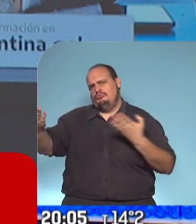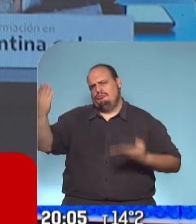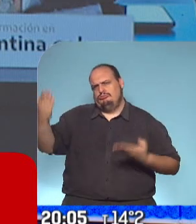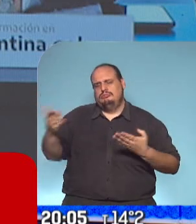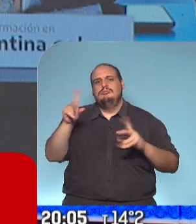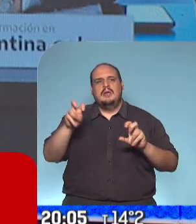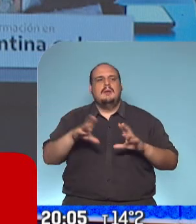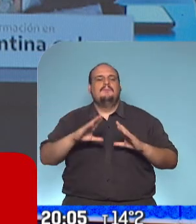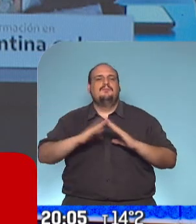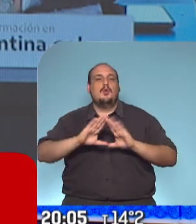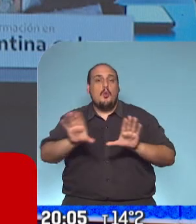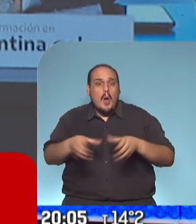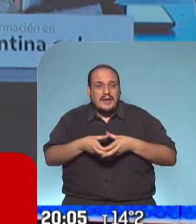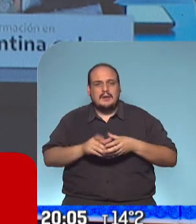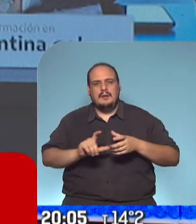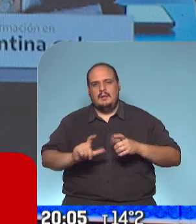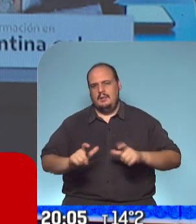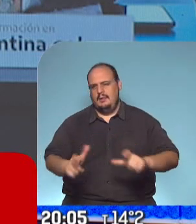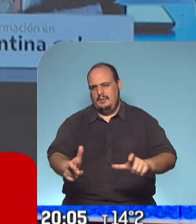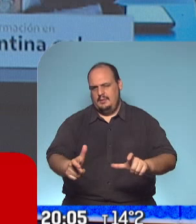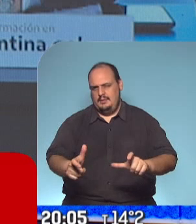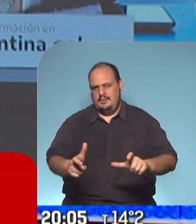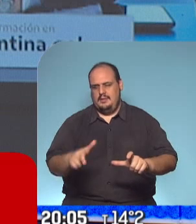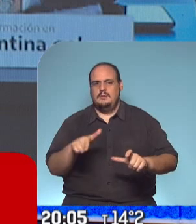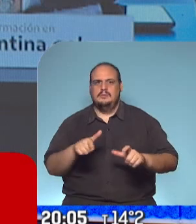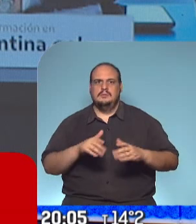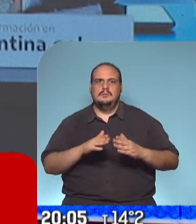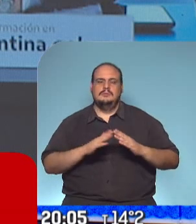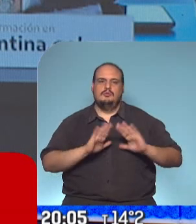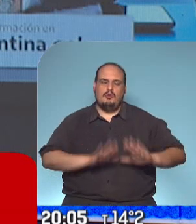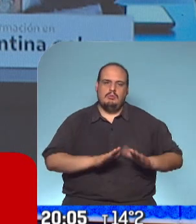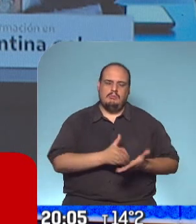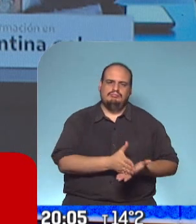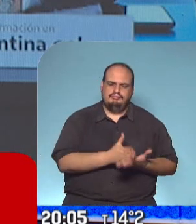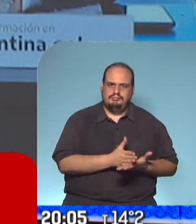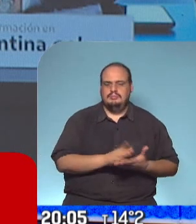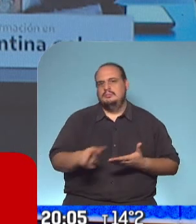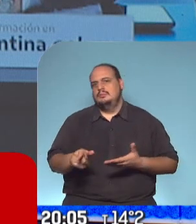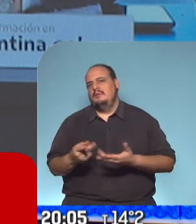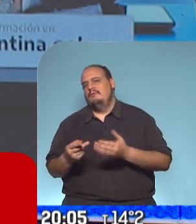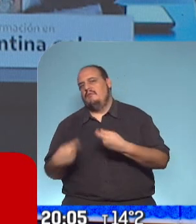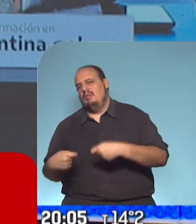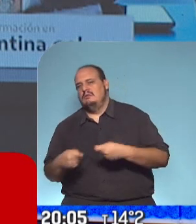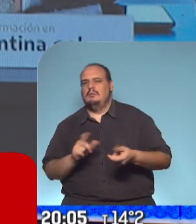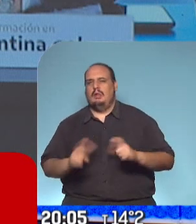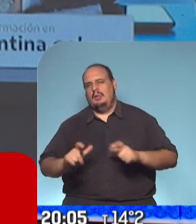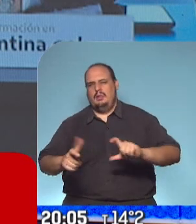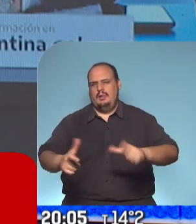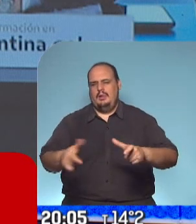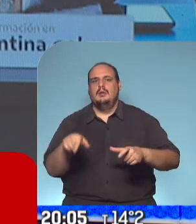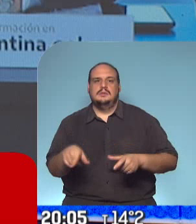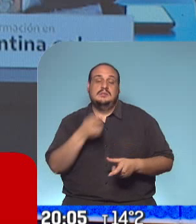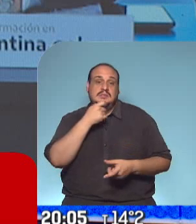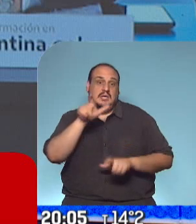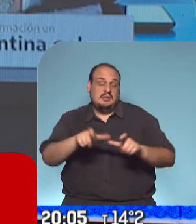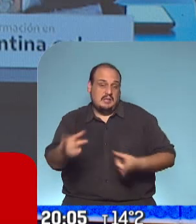cuestión de la cuarentena intermitente, que se pueda endurecer de nuevo las medidas en caso de que sea imprescindible, de que sea